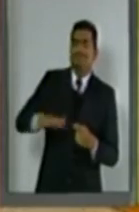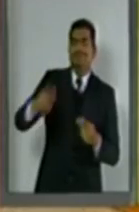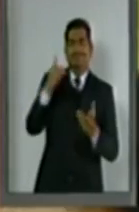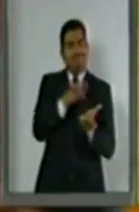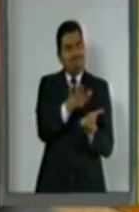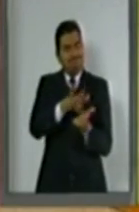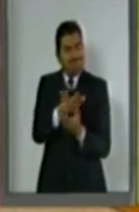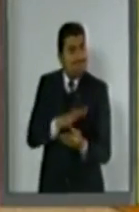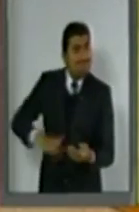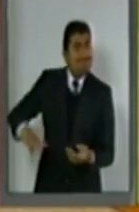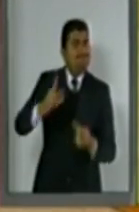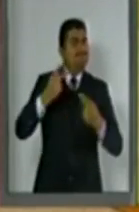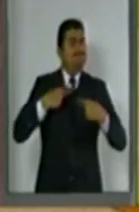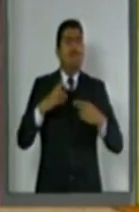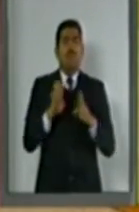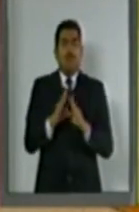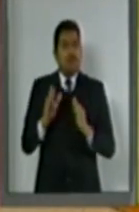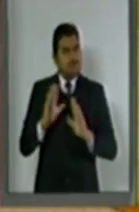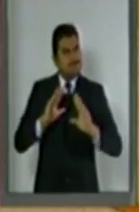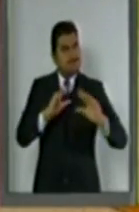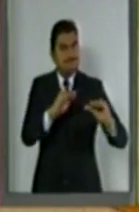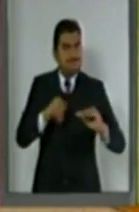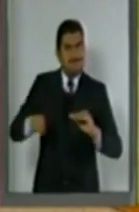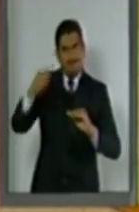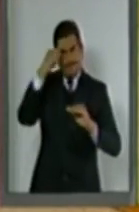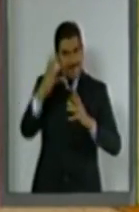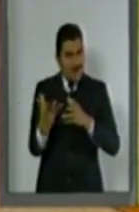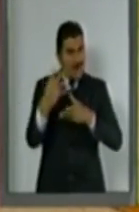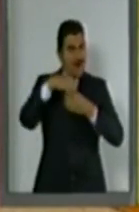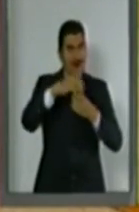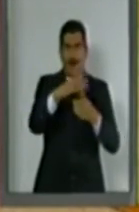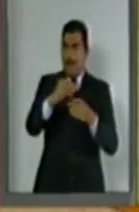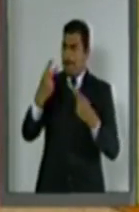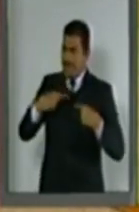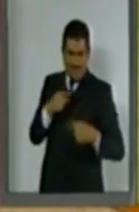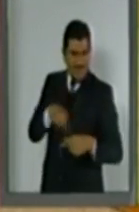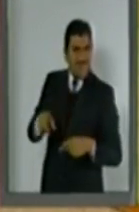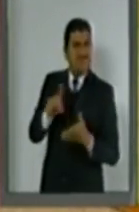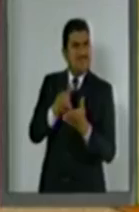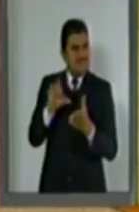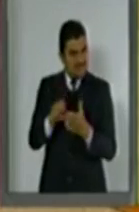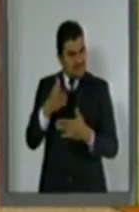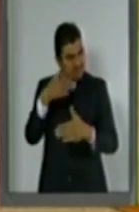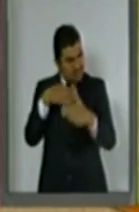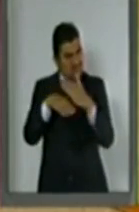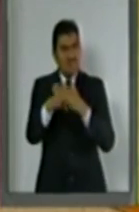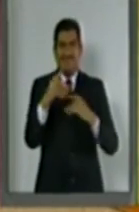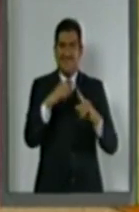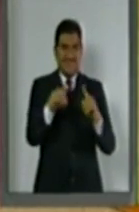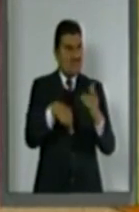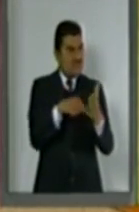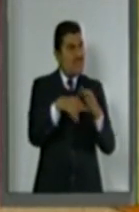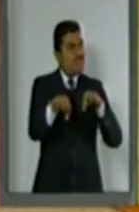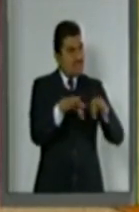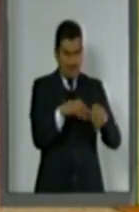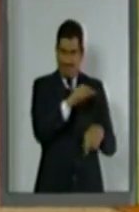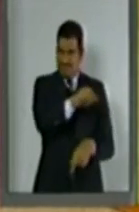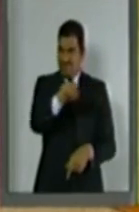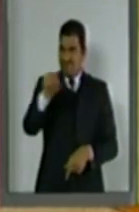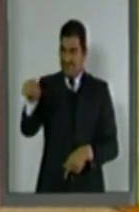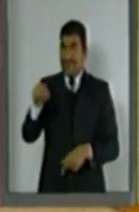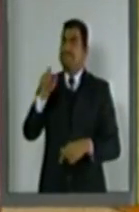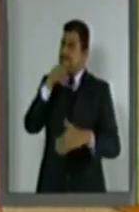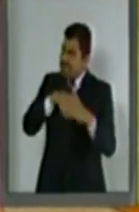PYMES debe promover la inclusión laboral de las personas con discapacidad, la accesibilidad a los centros laborales y la